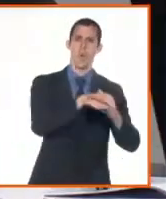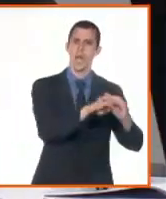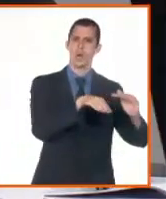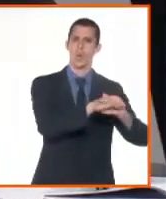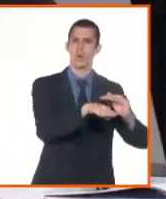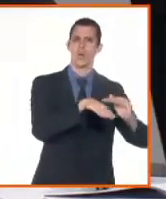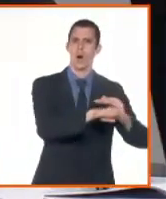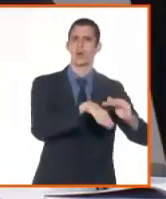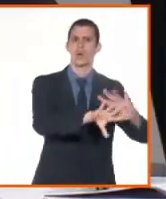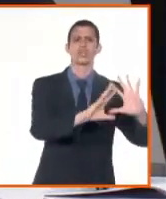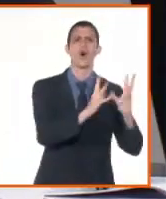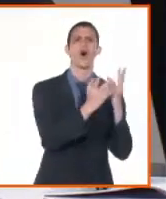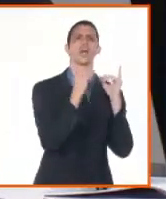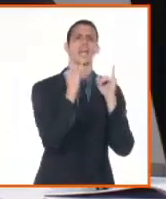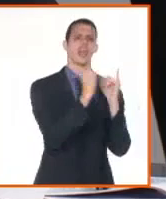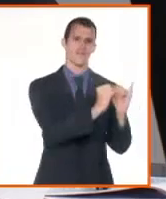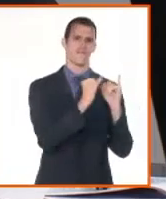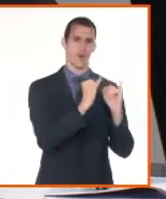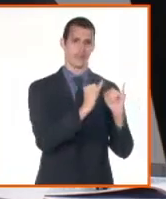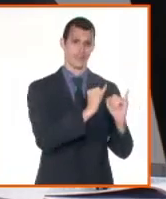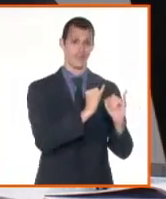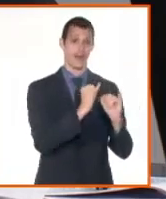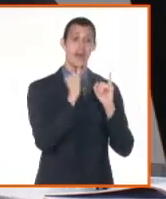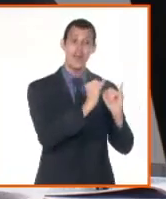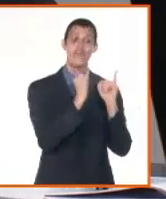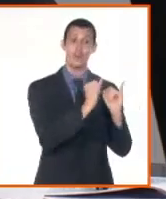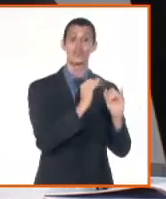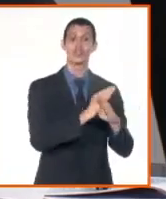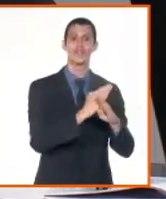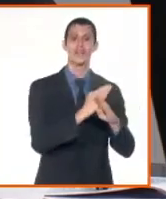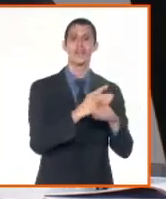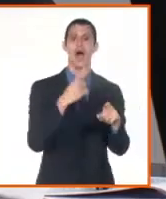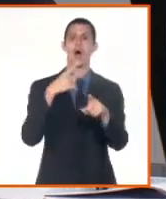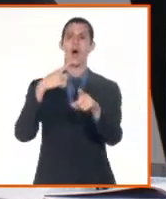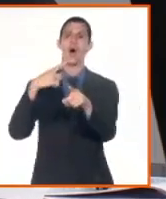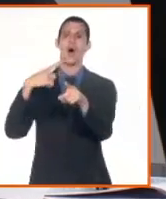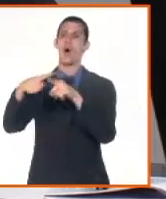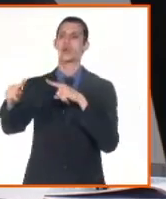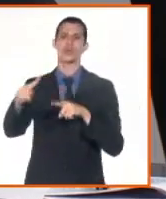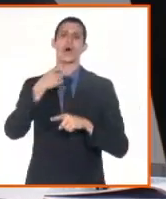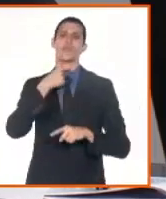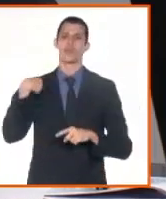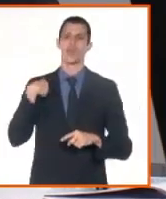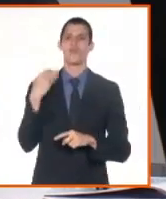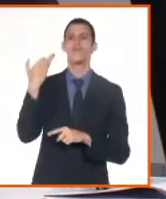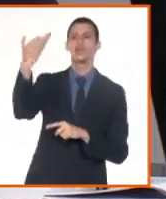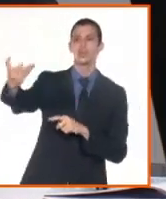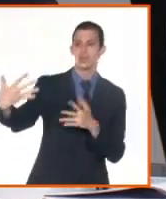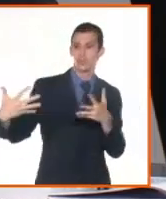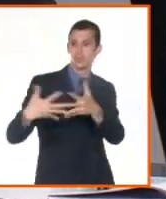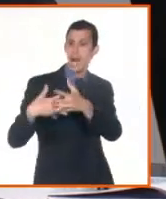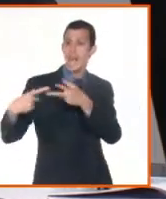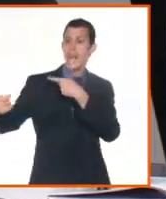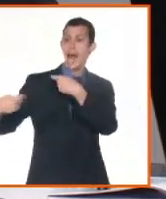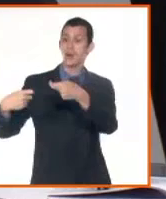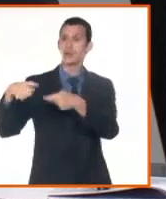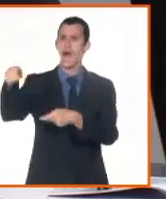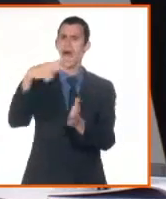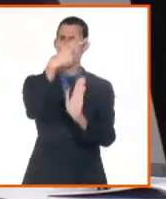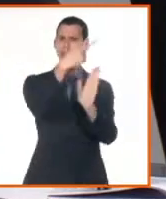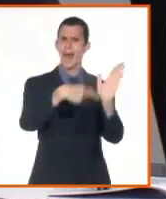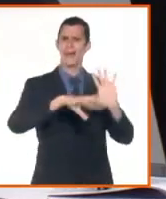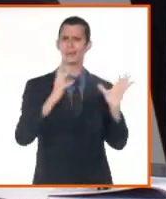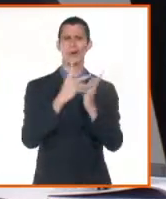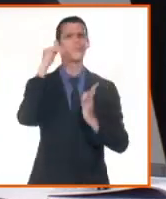registro más dinámico de todos los tipos de registros que existen. Es un registro de personas jurídicas, hablando de tipología,